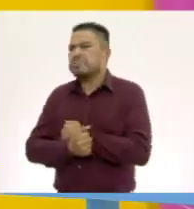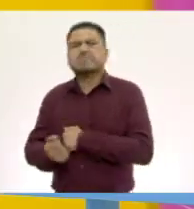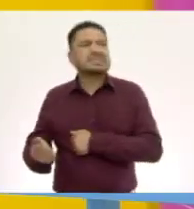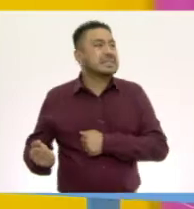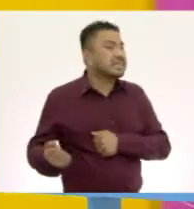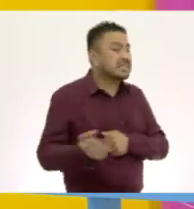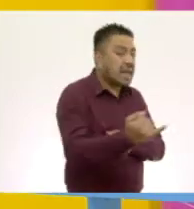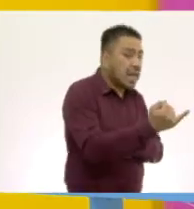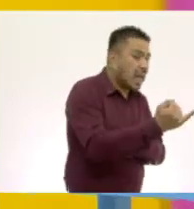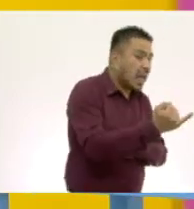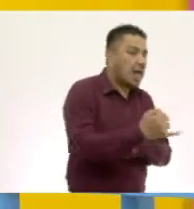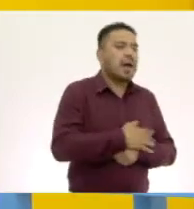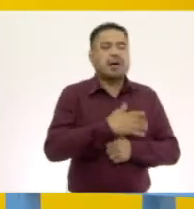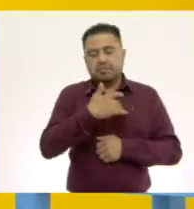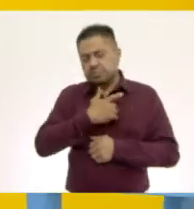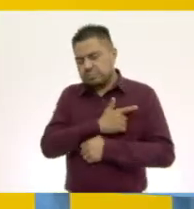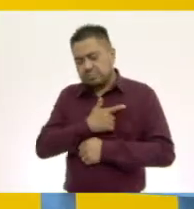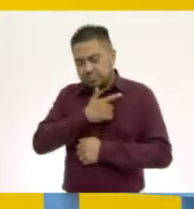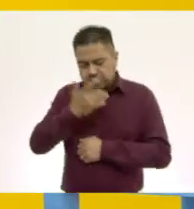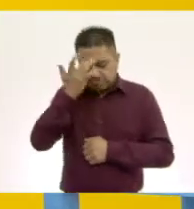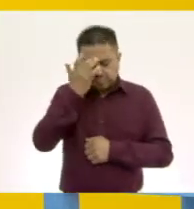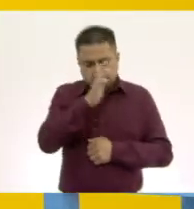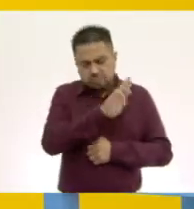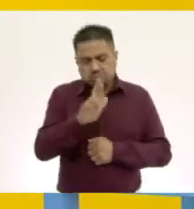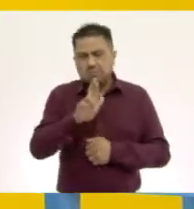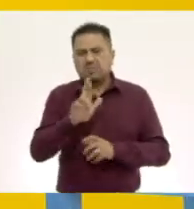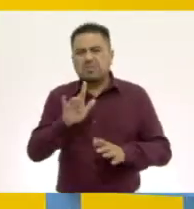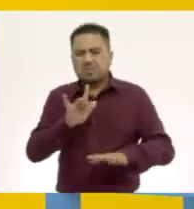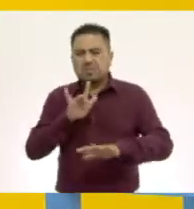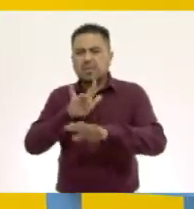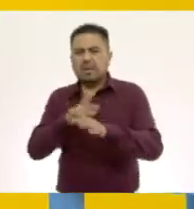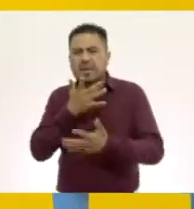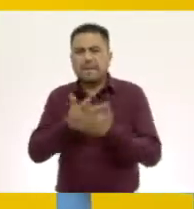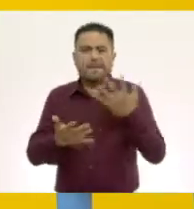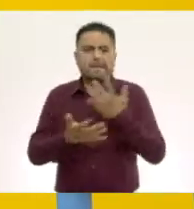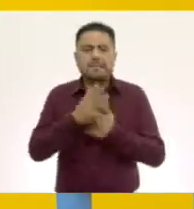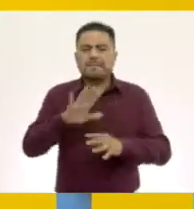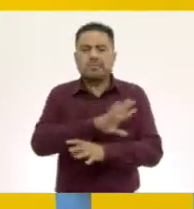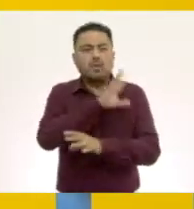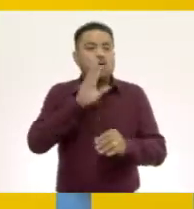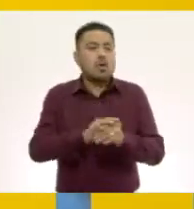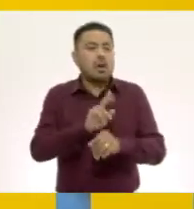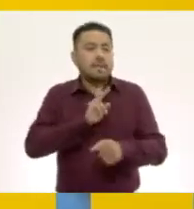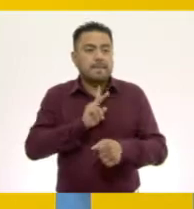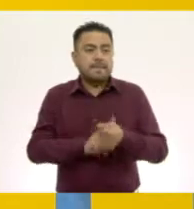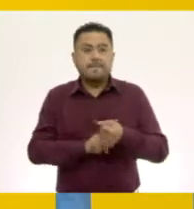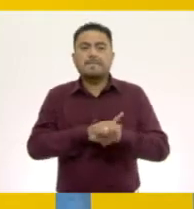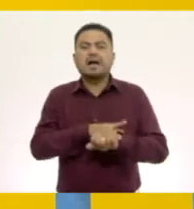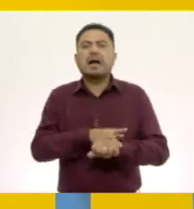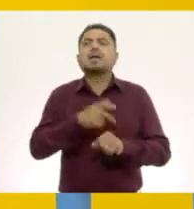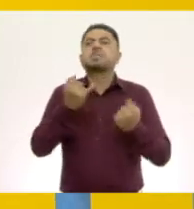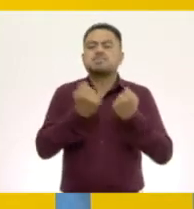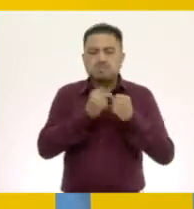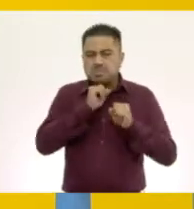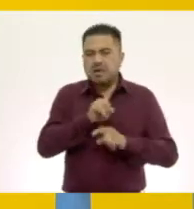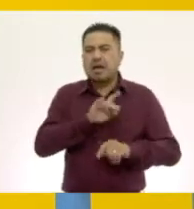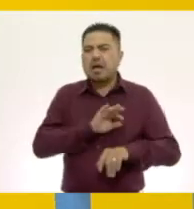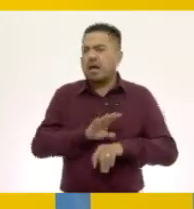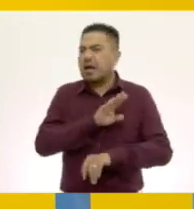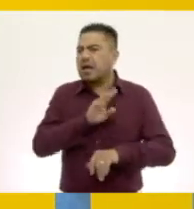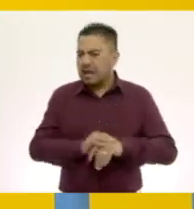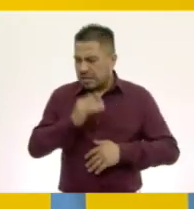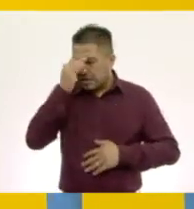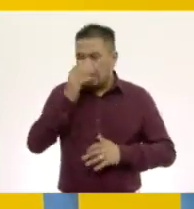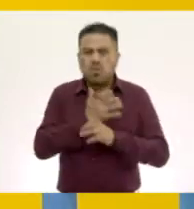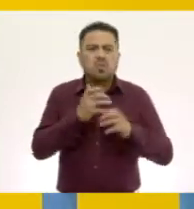De hecho, me gusta reconocer ahora que sé que el sentido del tacto se encuentra en toda mi piel, que también me permite saber qué